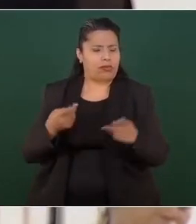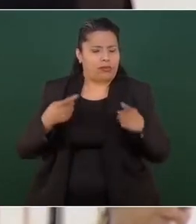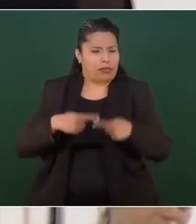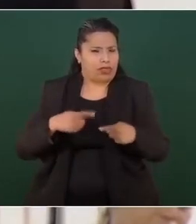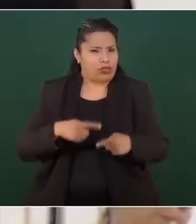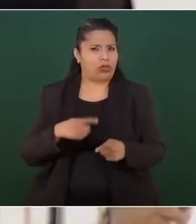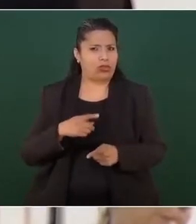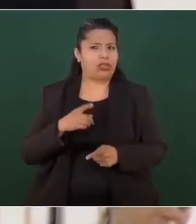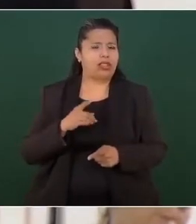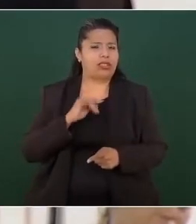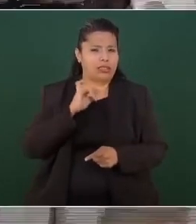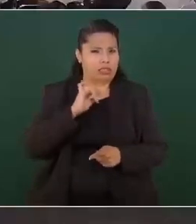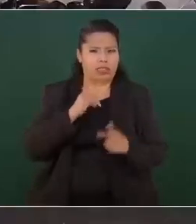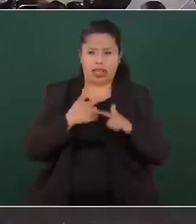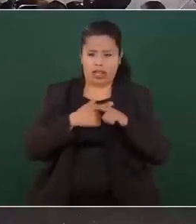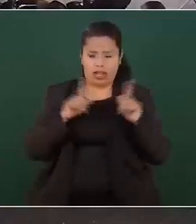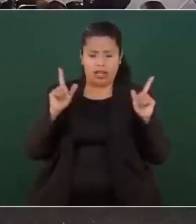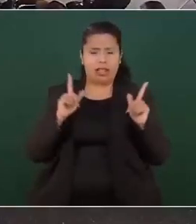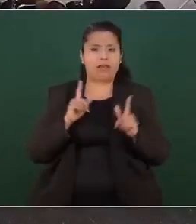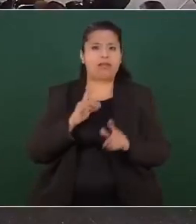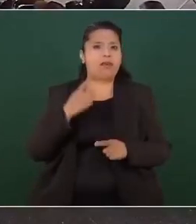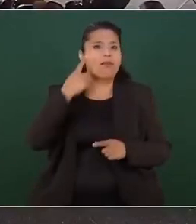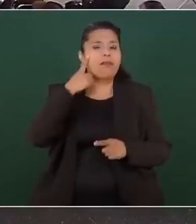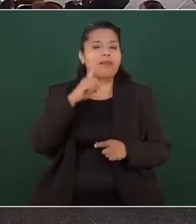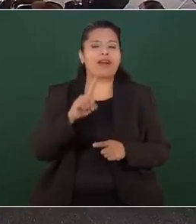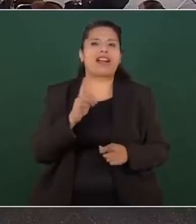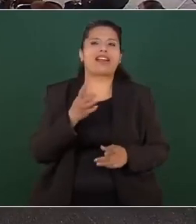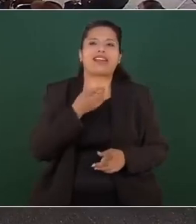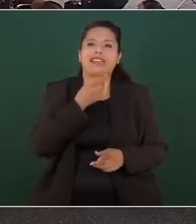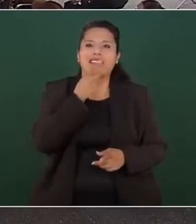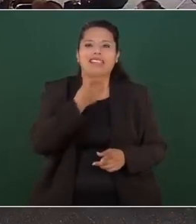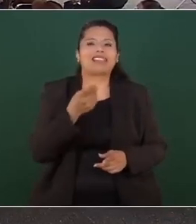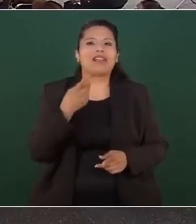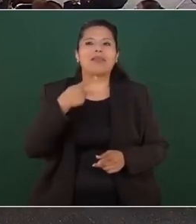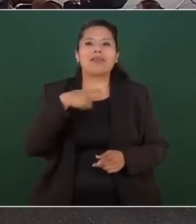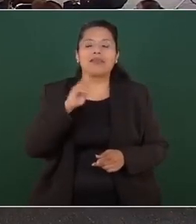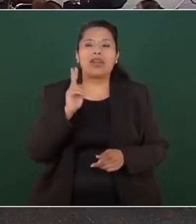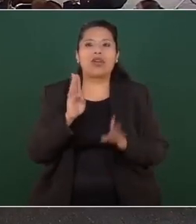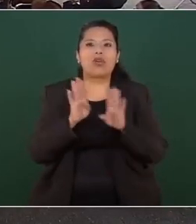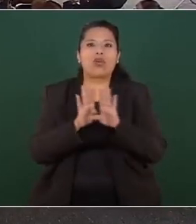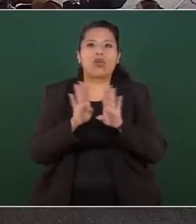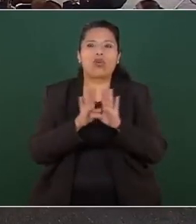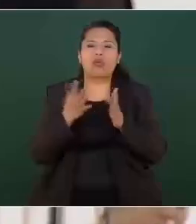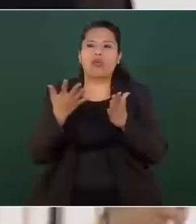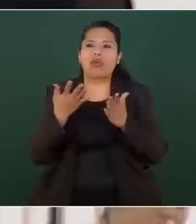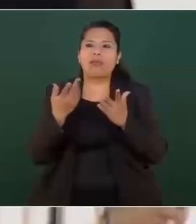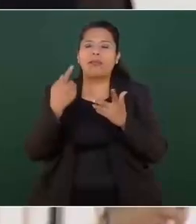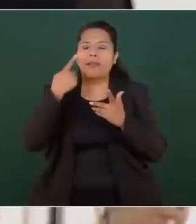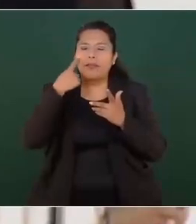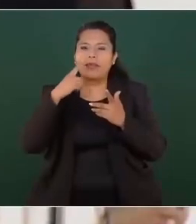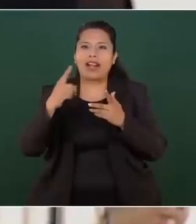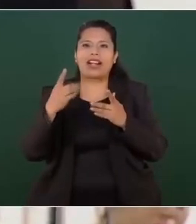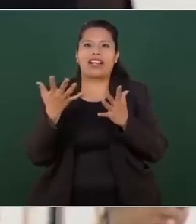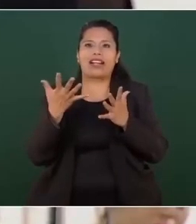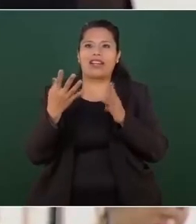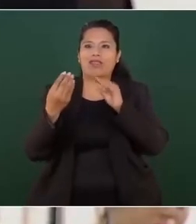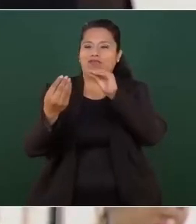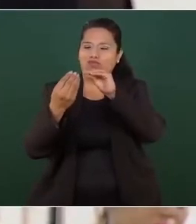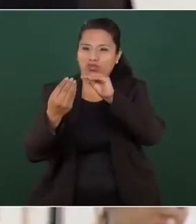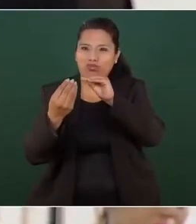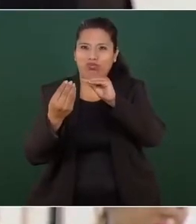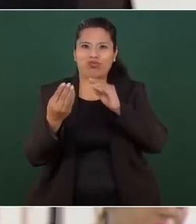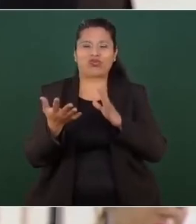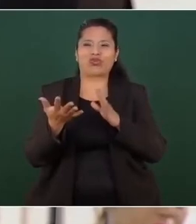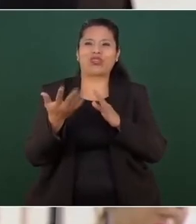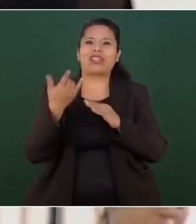ciudadanos son libres, pero negociar con la oposición para buscar dirigir la mesa